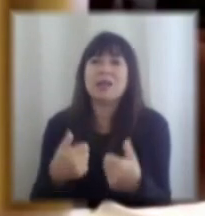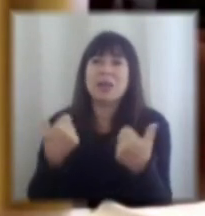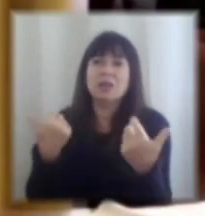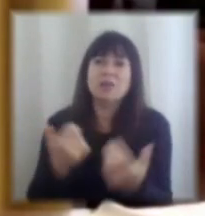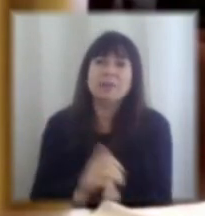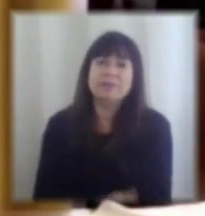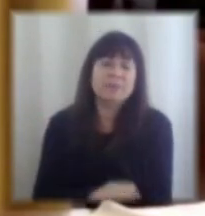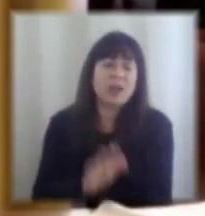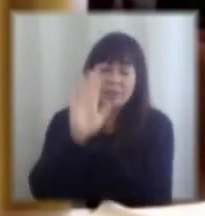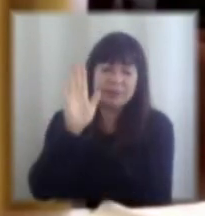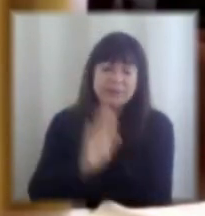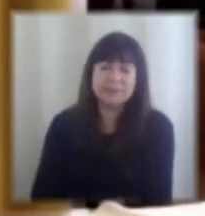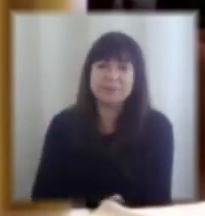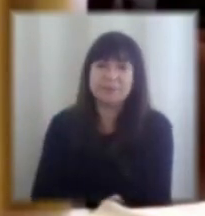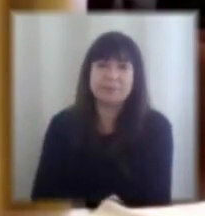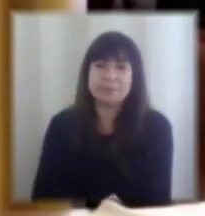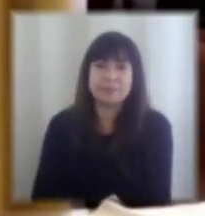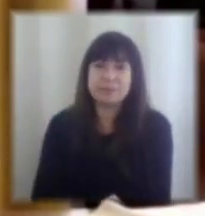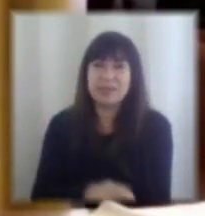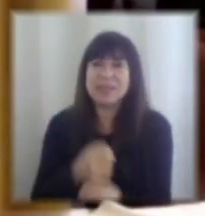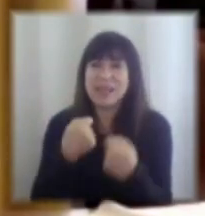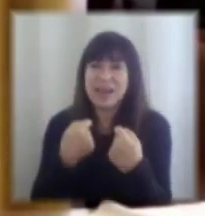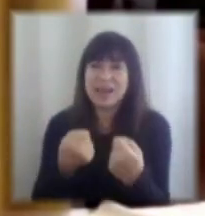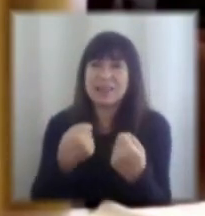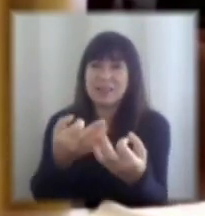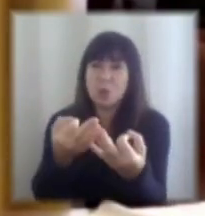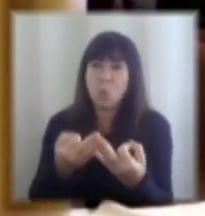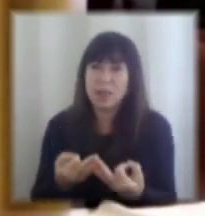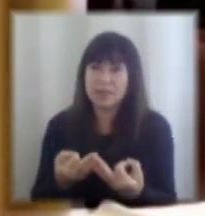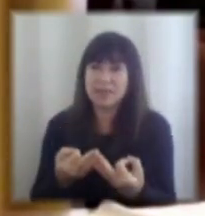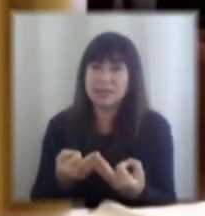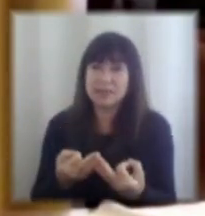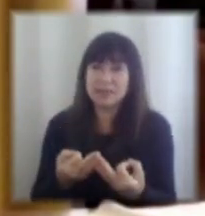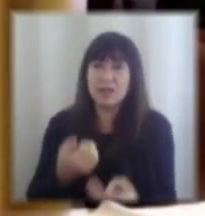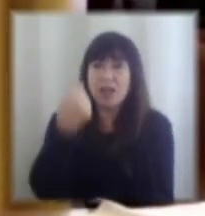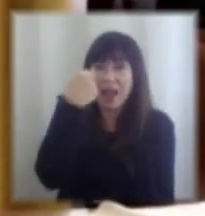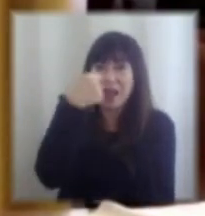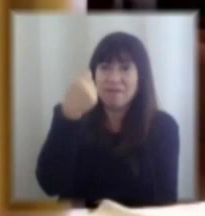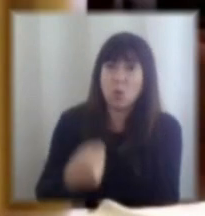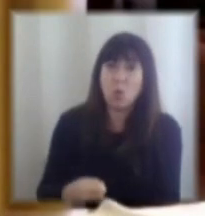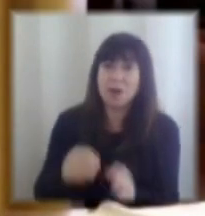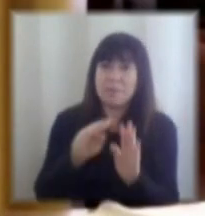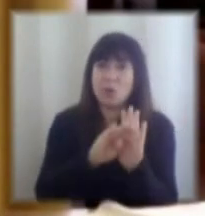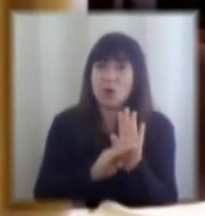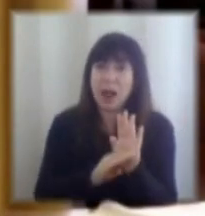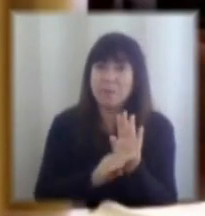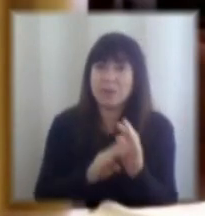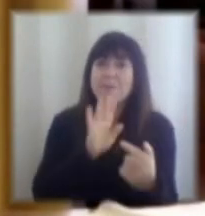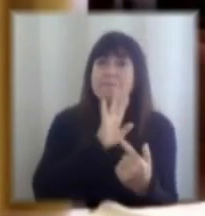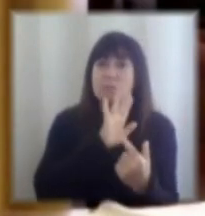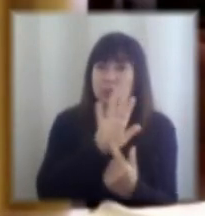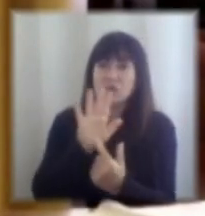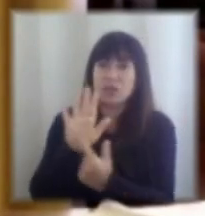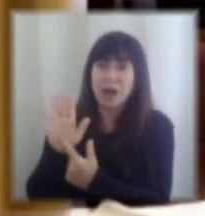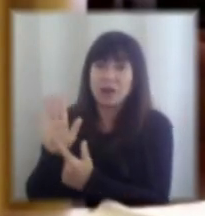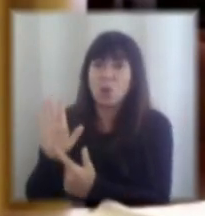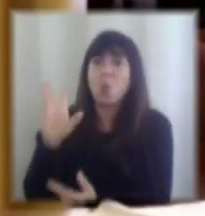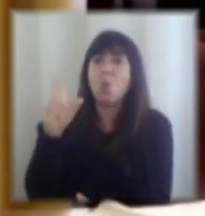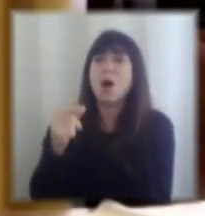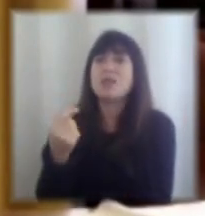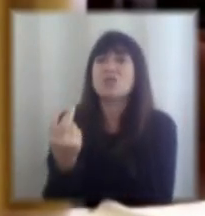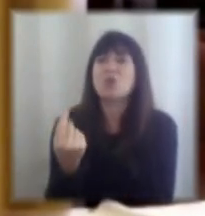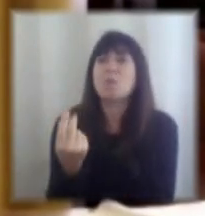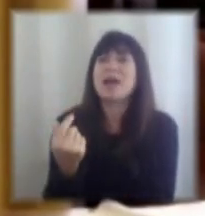esa eso pasa por rendir cuenta ¿cierto? por evaluar programas por mostrar cuánto de esa plata que